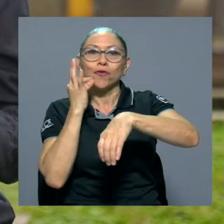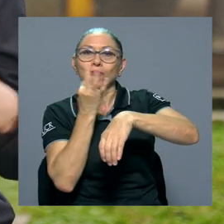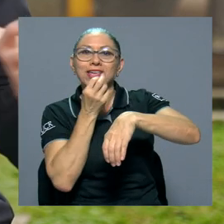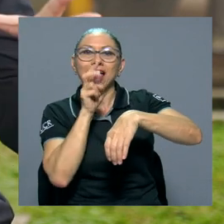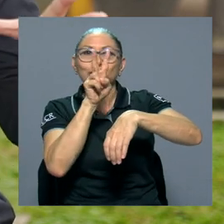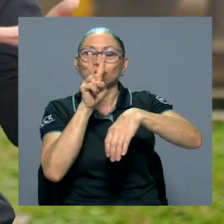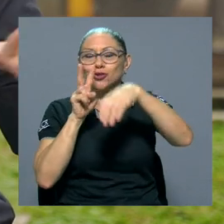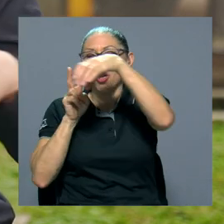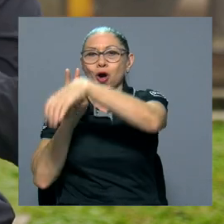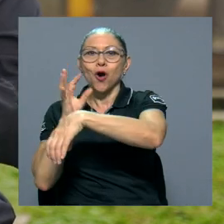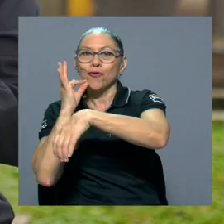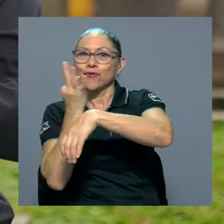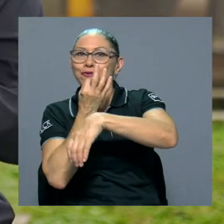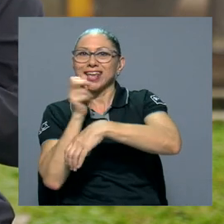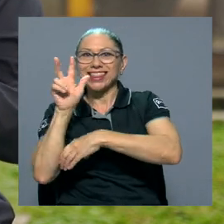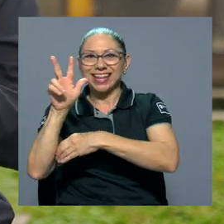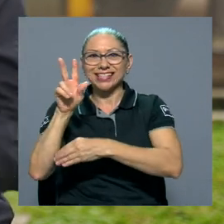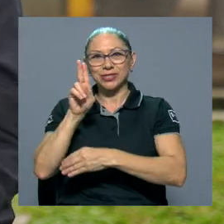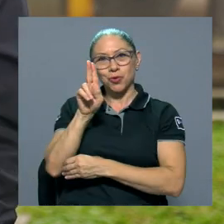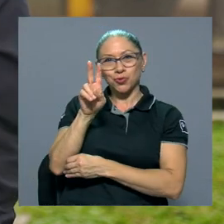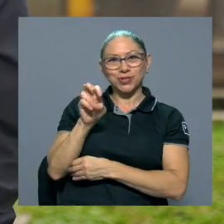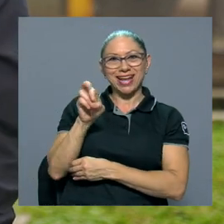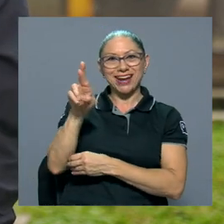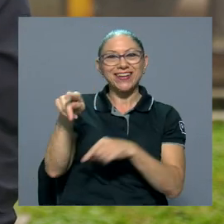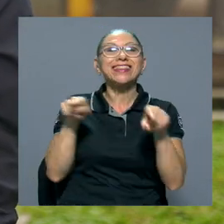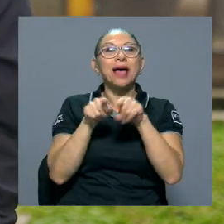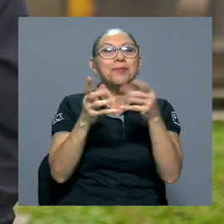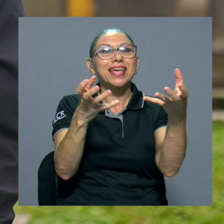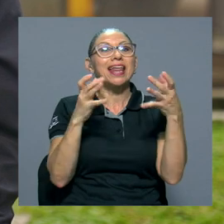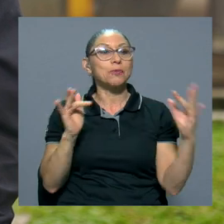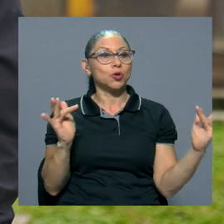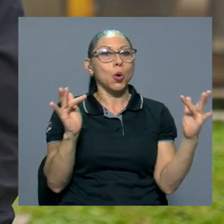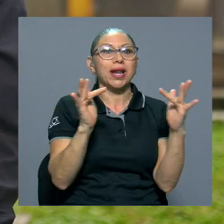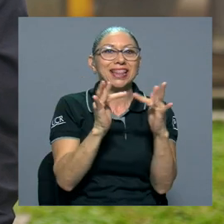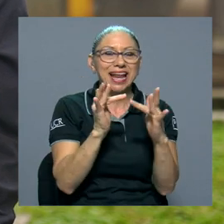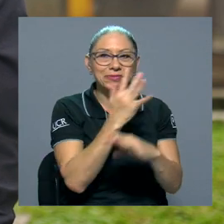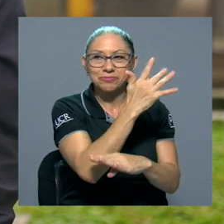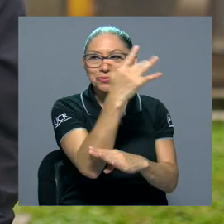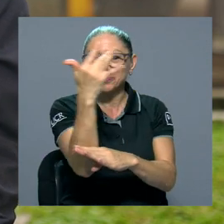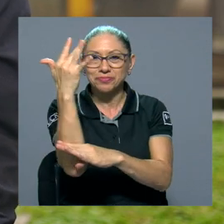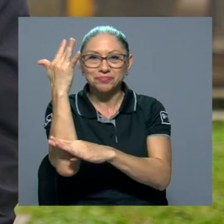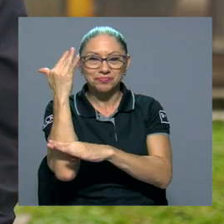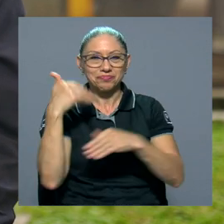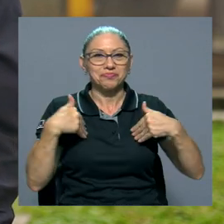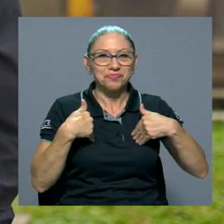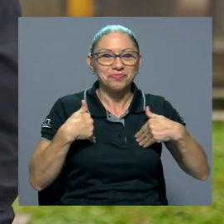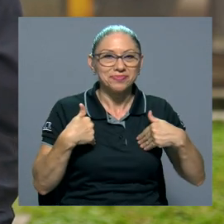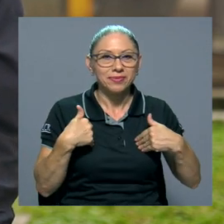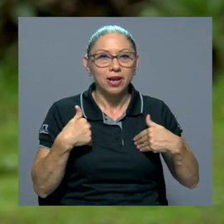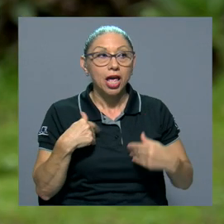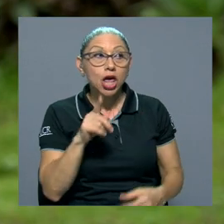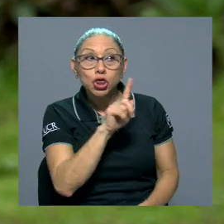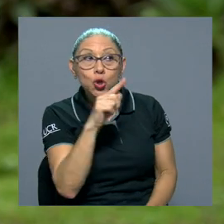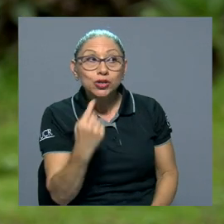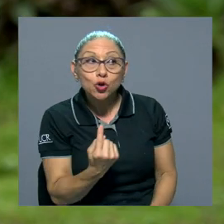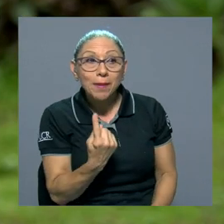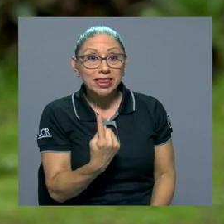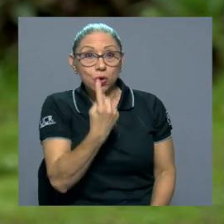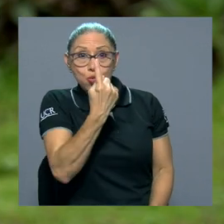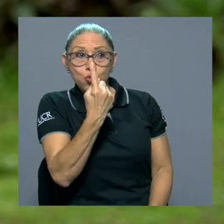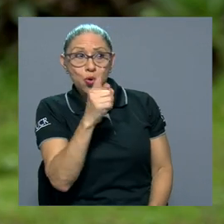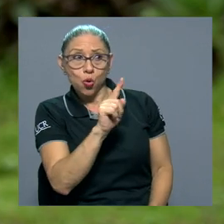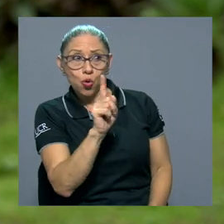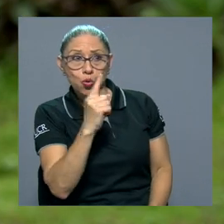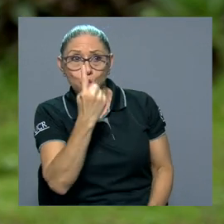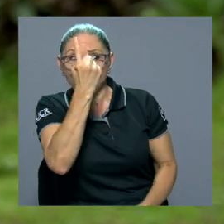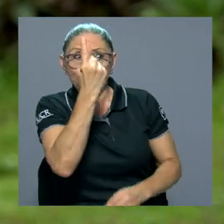Finca 3, ¿verdad? Queremos conectar nuestras áreas verdes para que haya movilidad también de las especies animales y vegetales. Me decías, ¿no es solo un